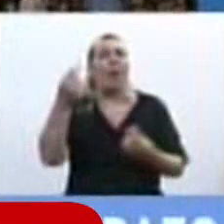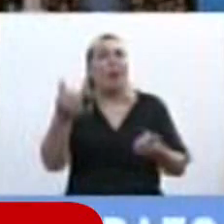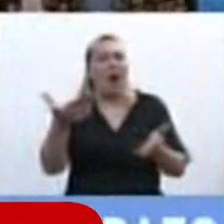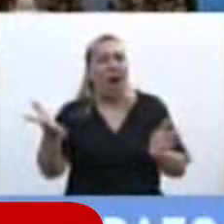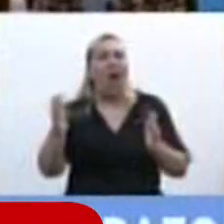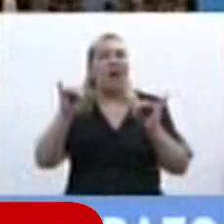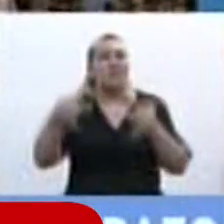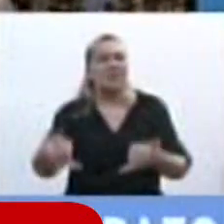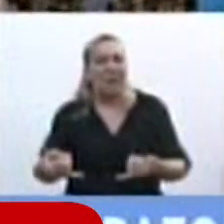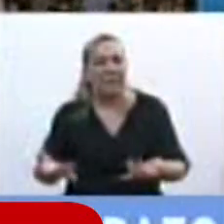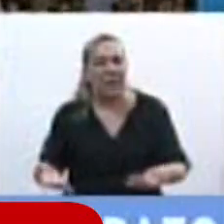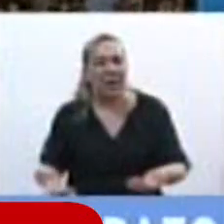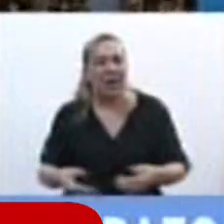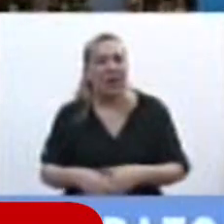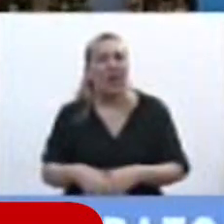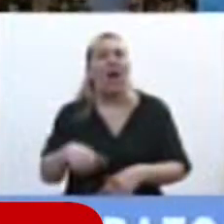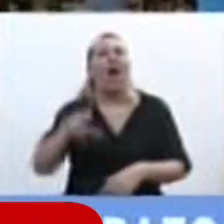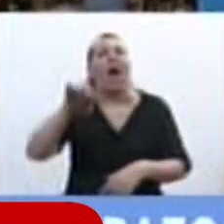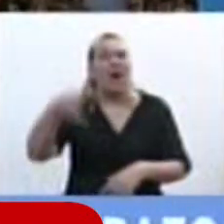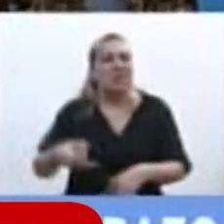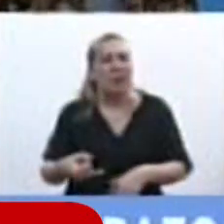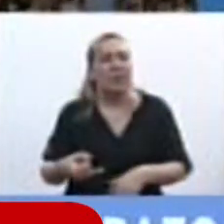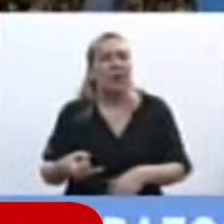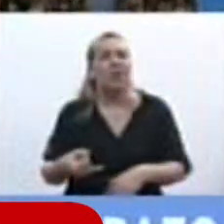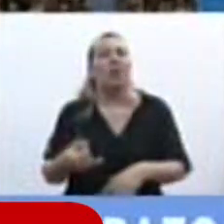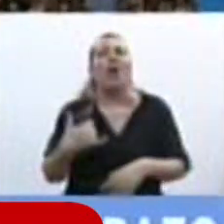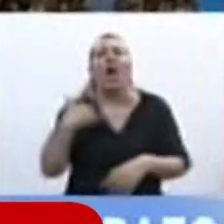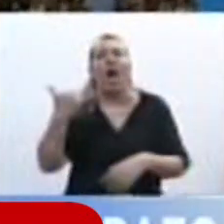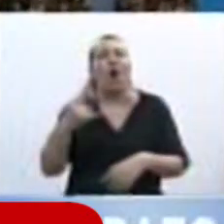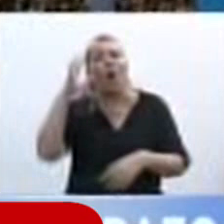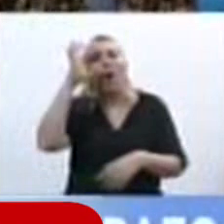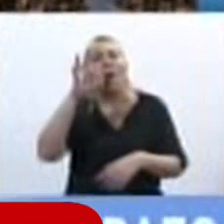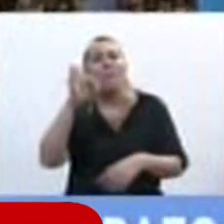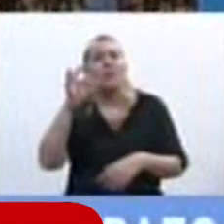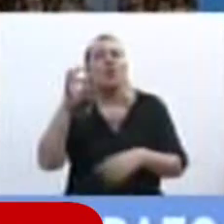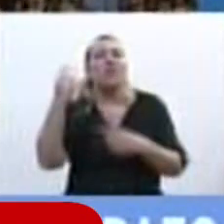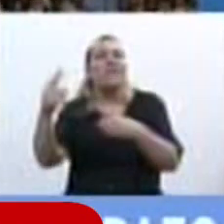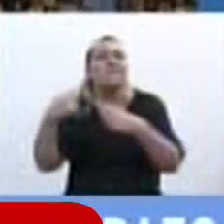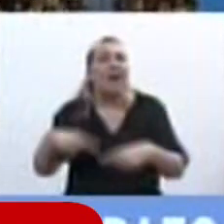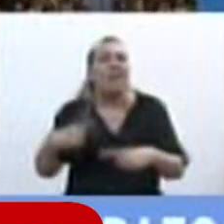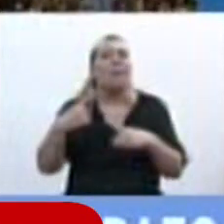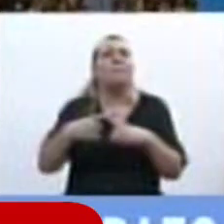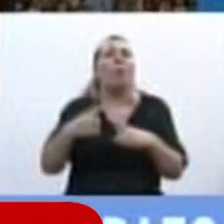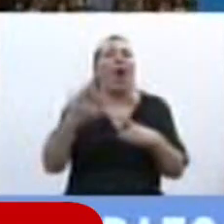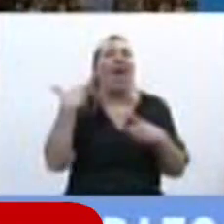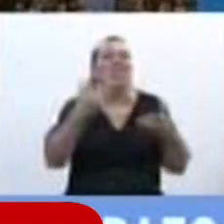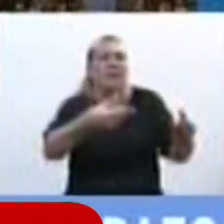receptaron y que aceptaron nuestras diferencias con el proyecto que vino de la Cámara de Diputados